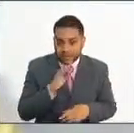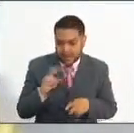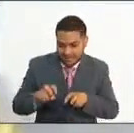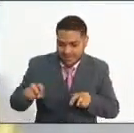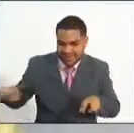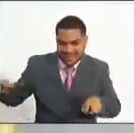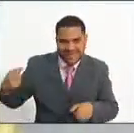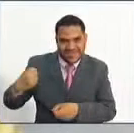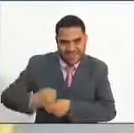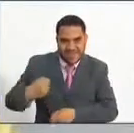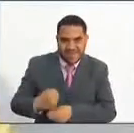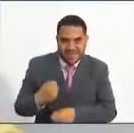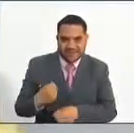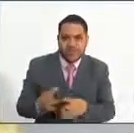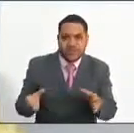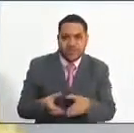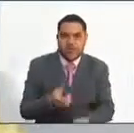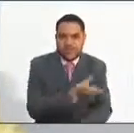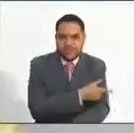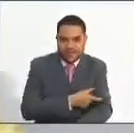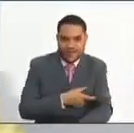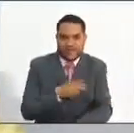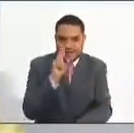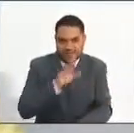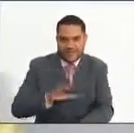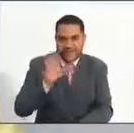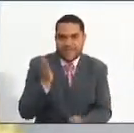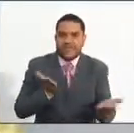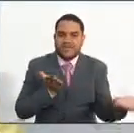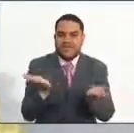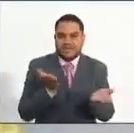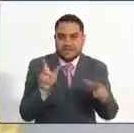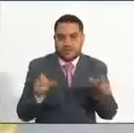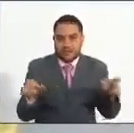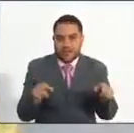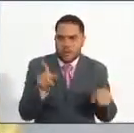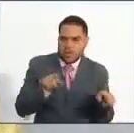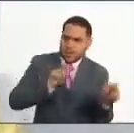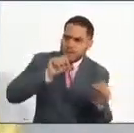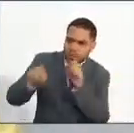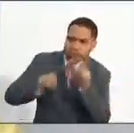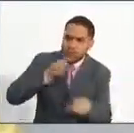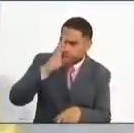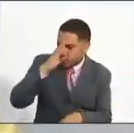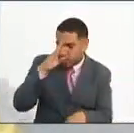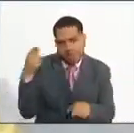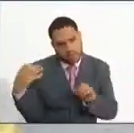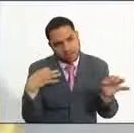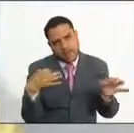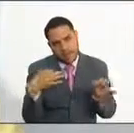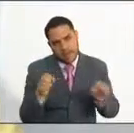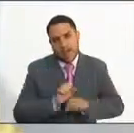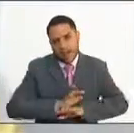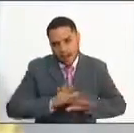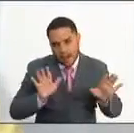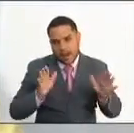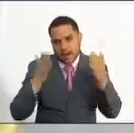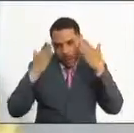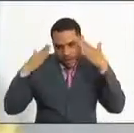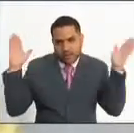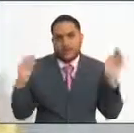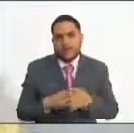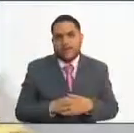de la Comisión Nacional del Servicio Civil, con los comisionados que les han venido despejando las dudas de los televidentes en torno a distintos